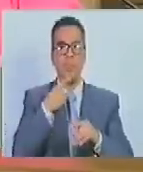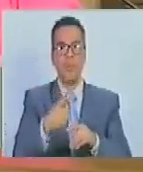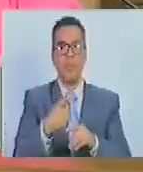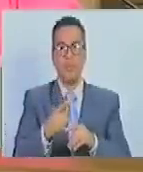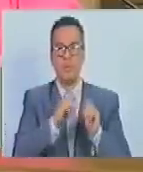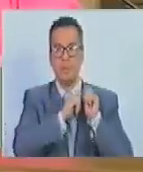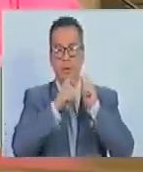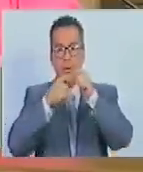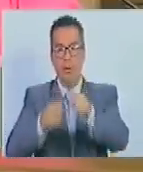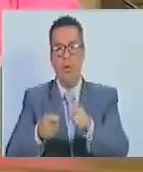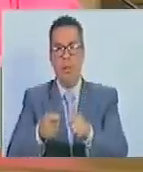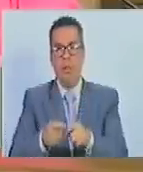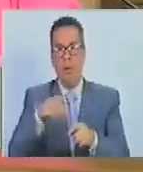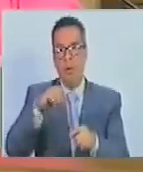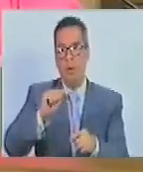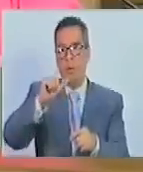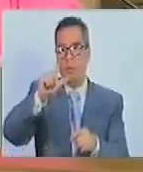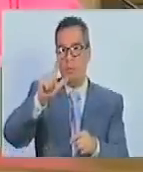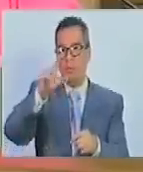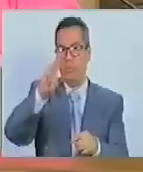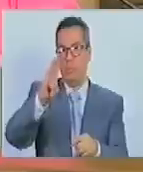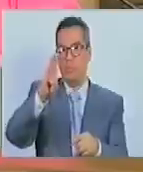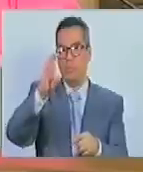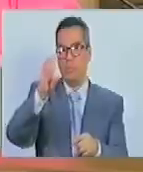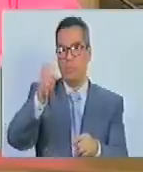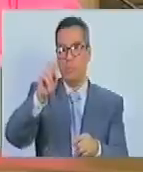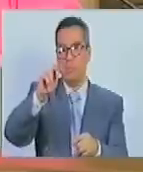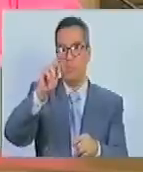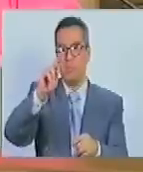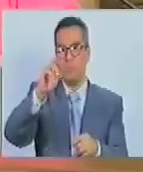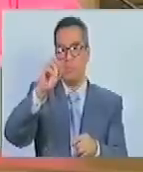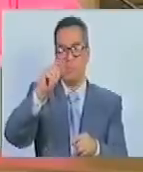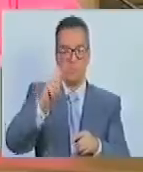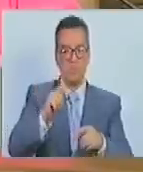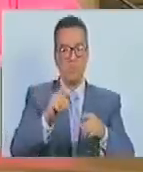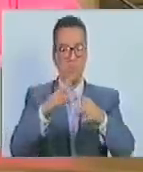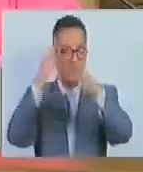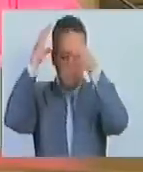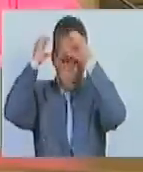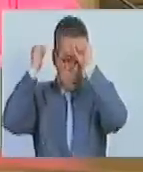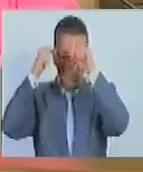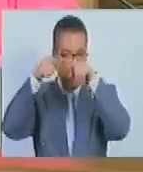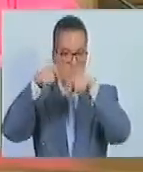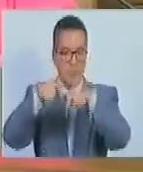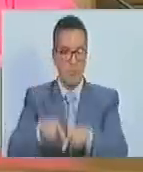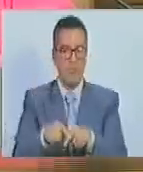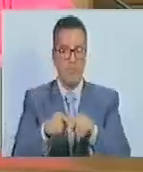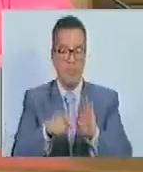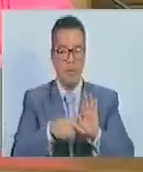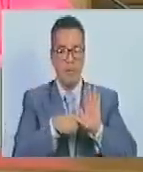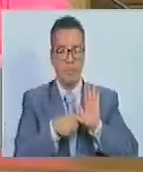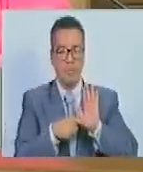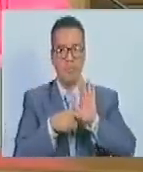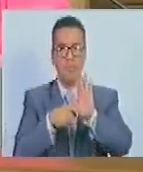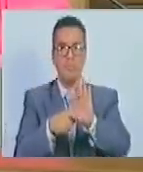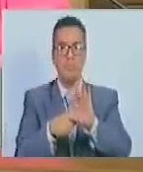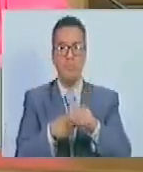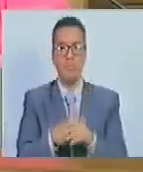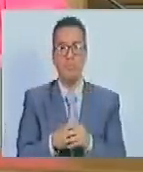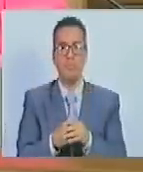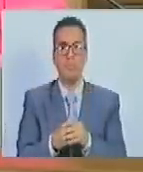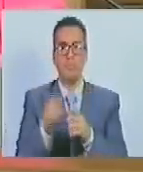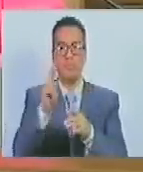la designación del ciudadano Alberto Efraín Castelar Padilla como embajador extraordinario y plenipotenciario